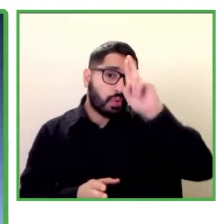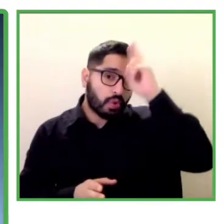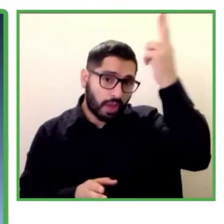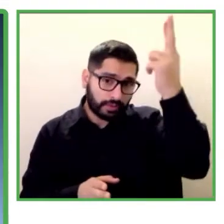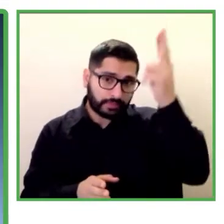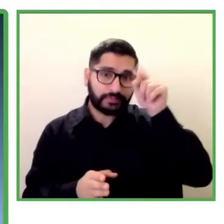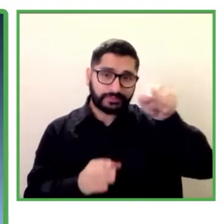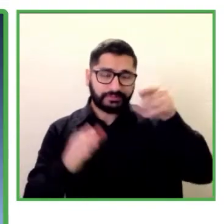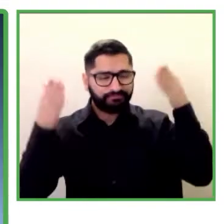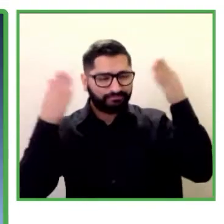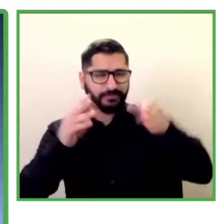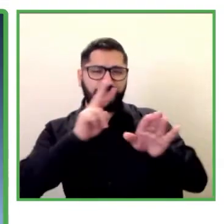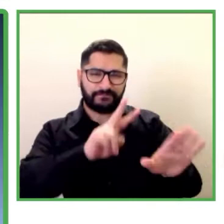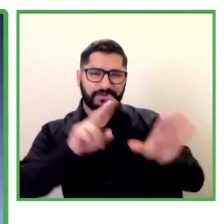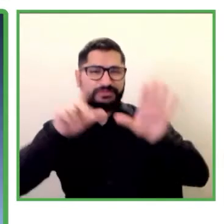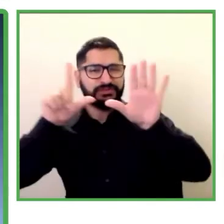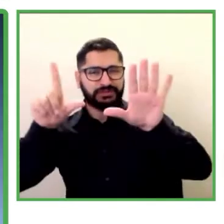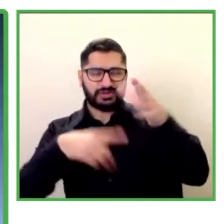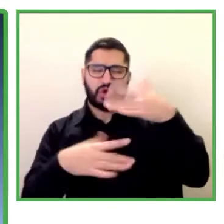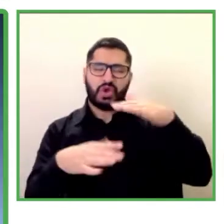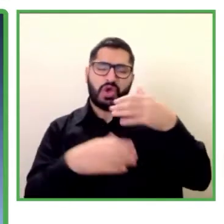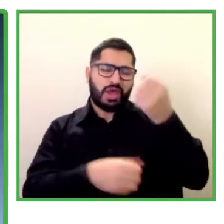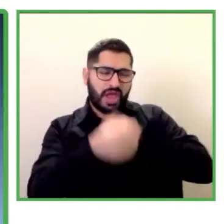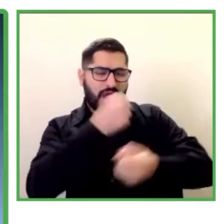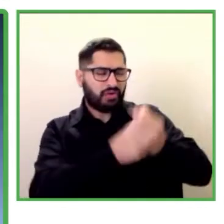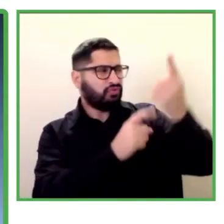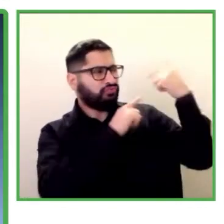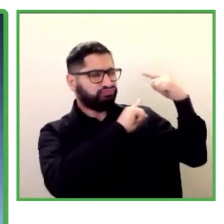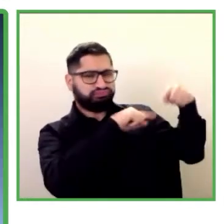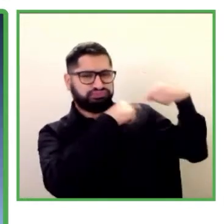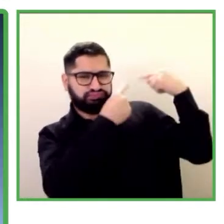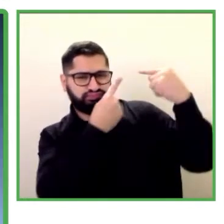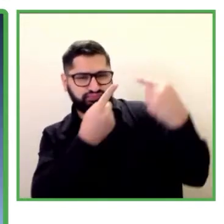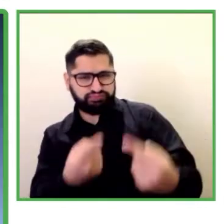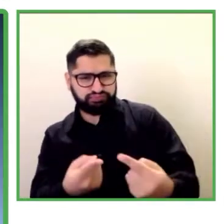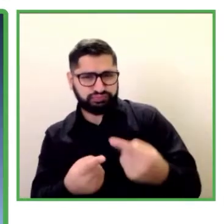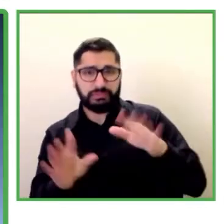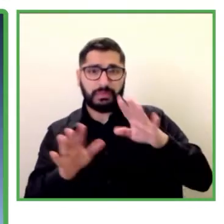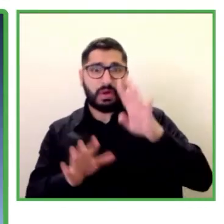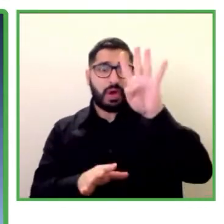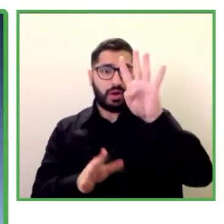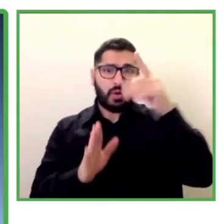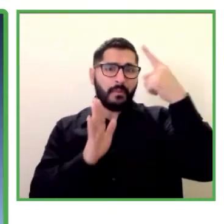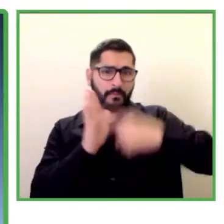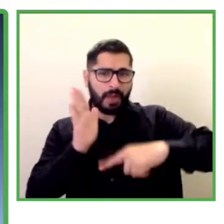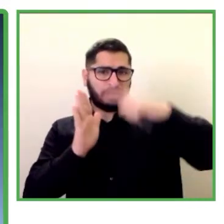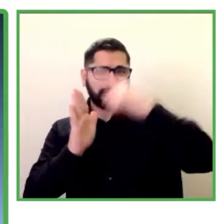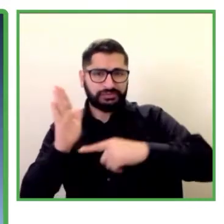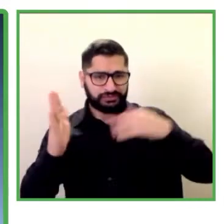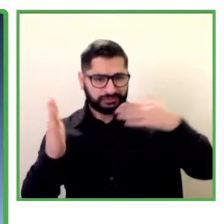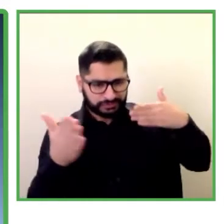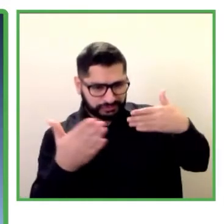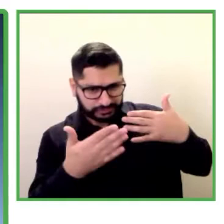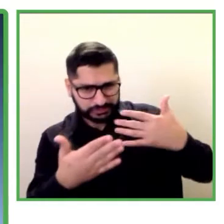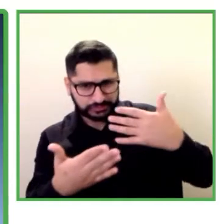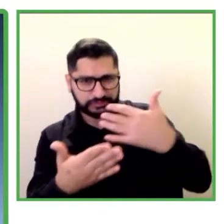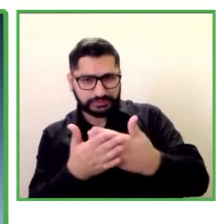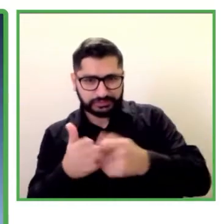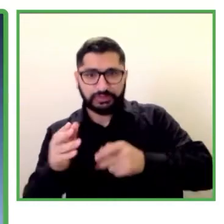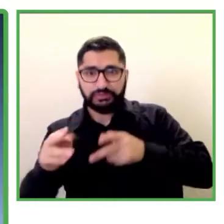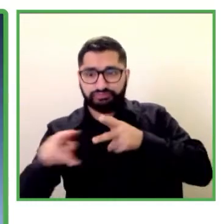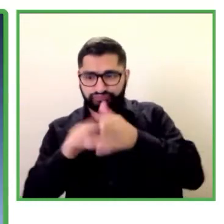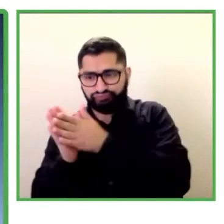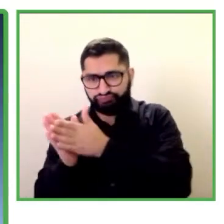a cuatro meses de ese lanzamiento que realizamos de esta red que se caracteriza por reunir a un grupo de empresas